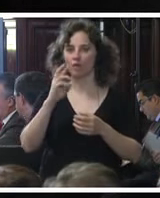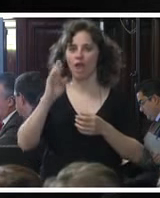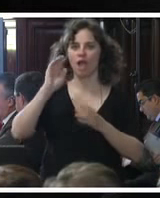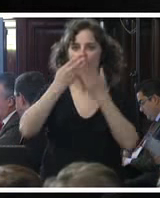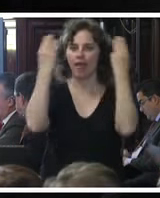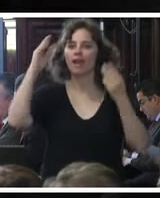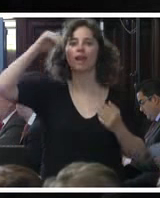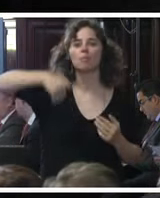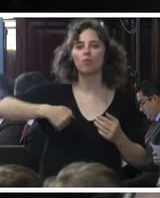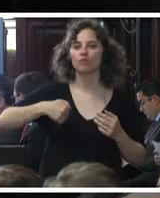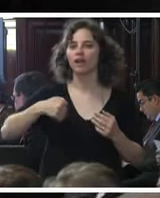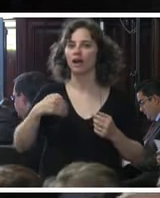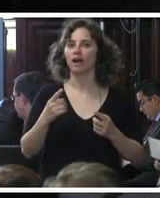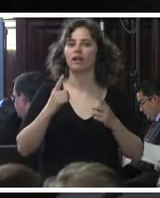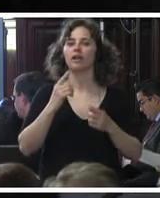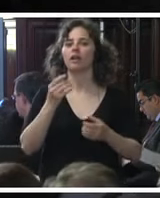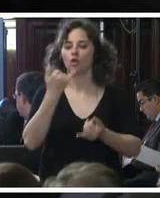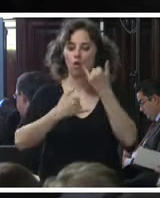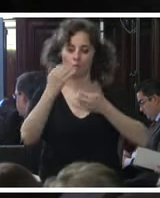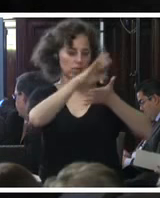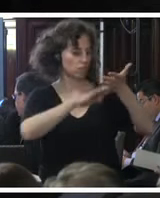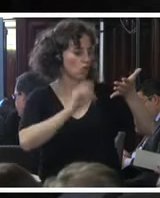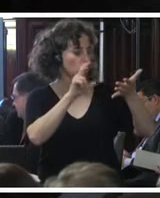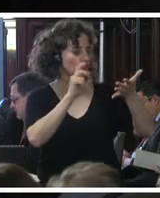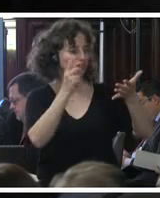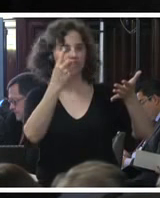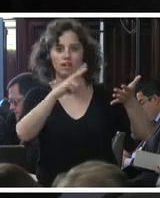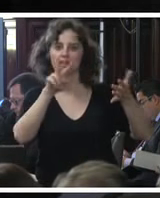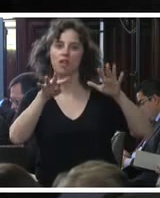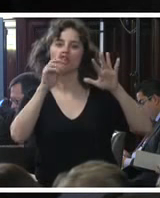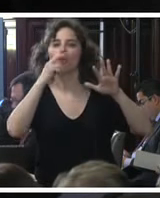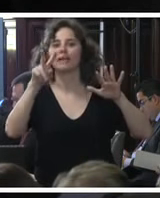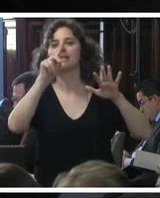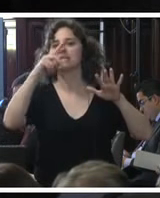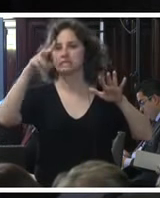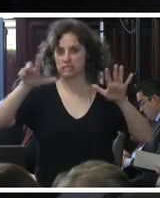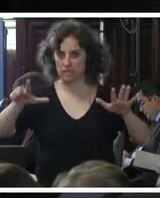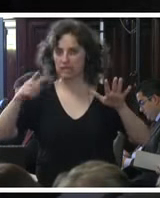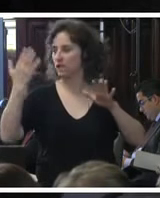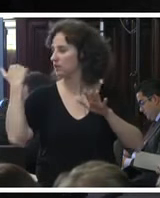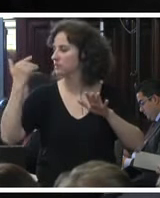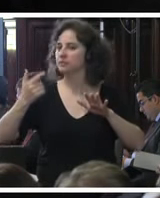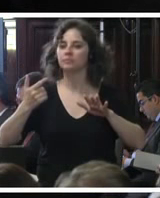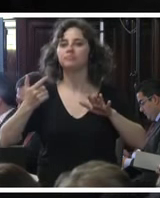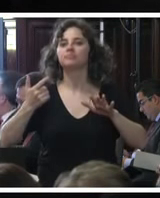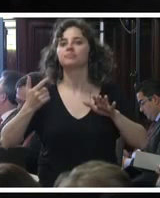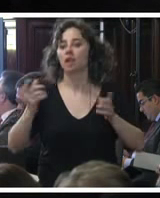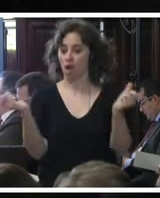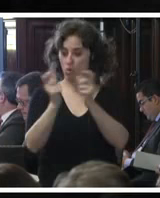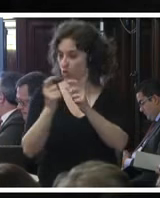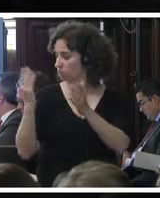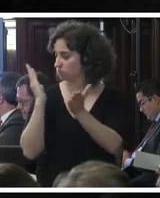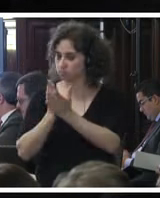en el comunicado 1231 de 2017 después de que habíamos tenido la reunión con